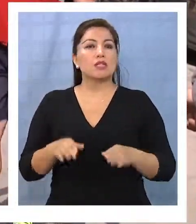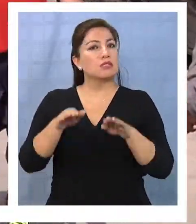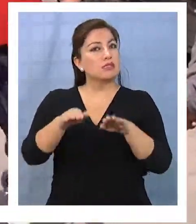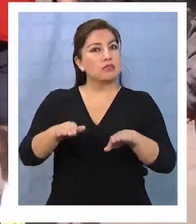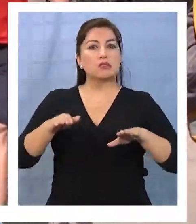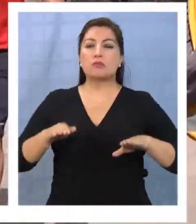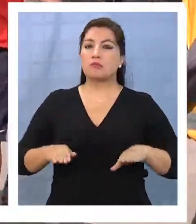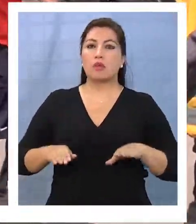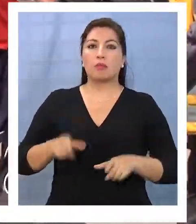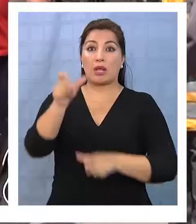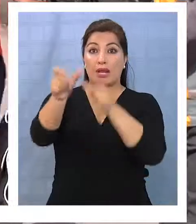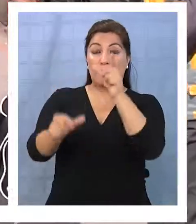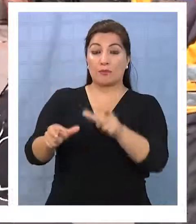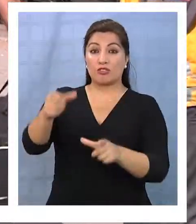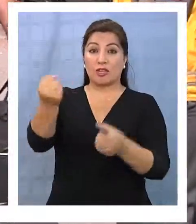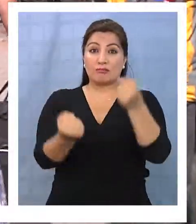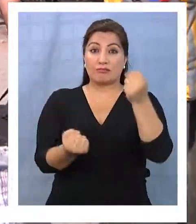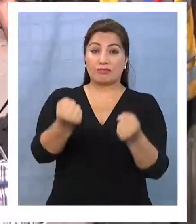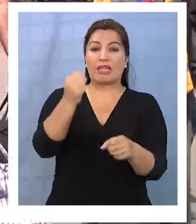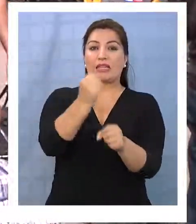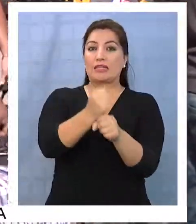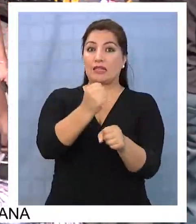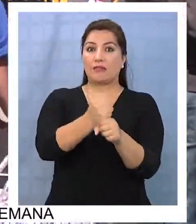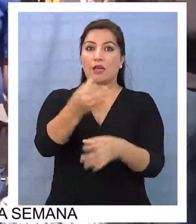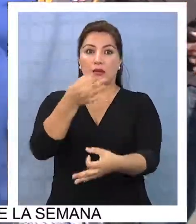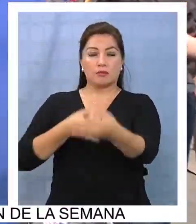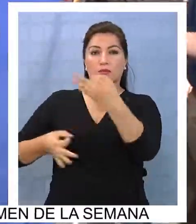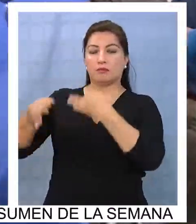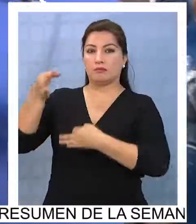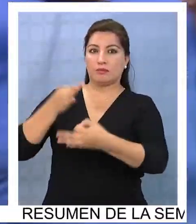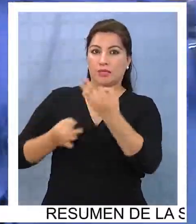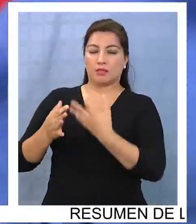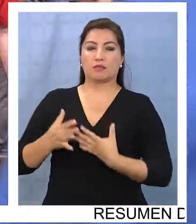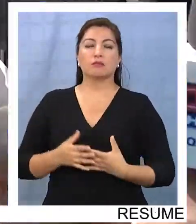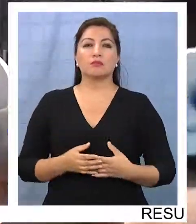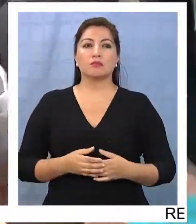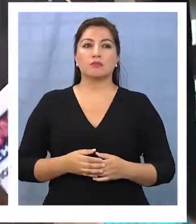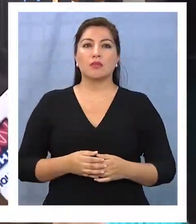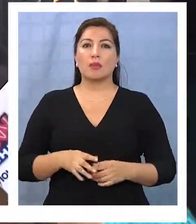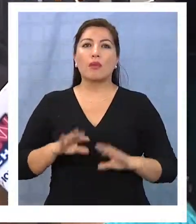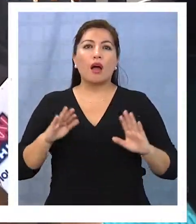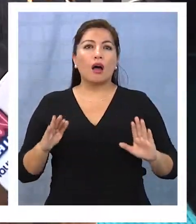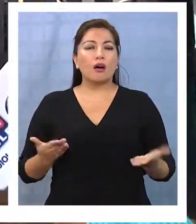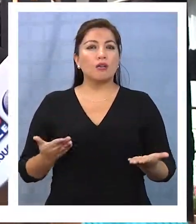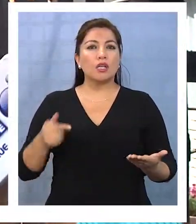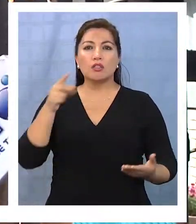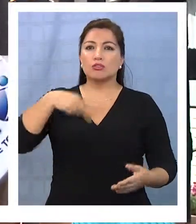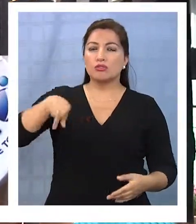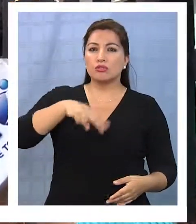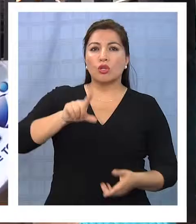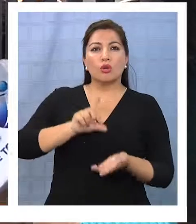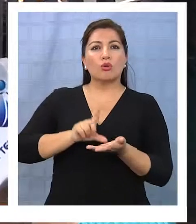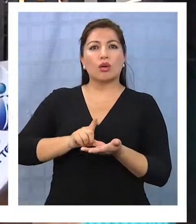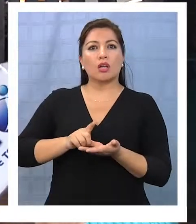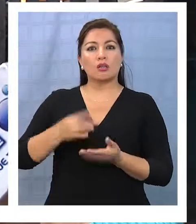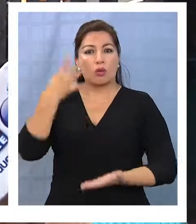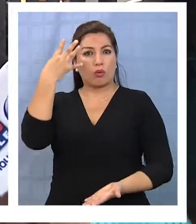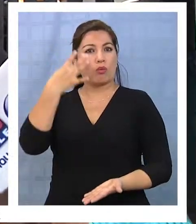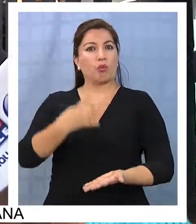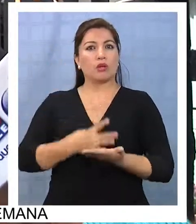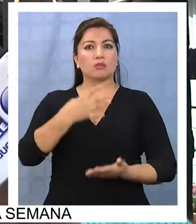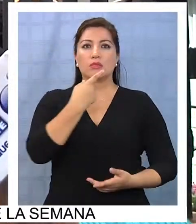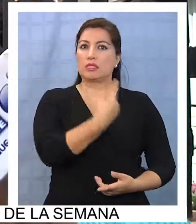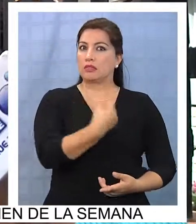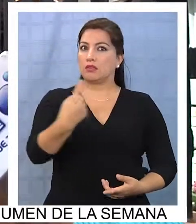cual lo señalan los distintos choferes que trabajan en este sector. Mira, en este momento en este sector nosotros estábamos manejando 4.000